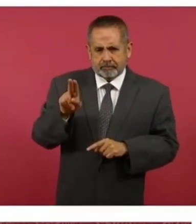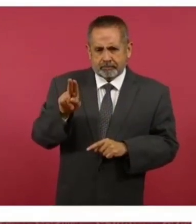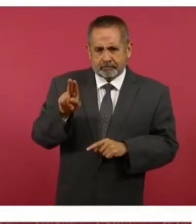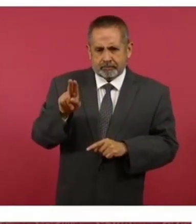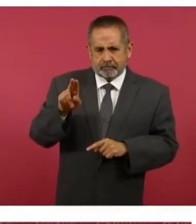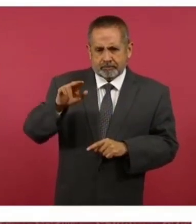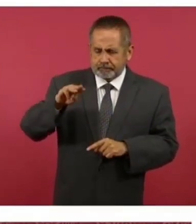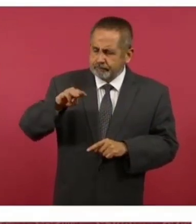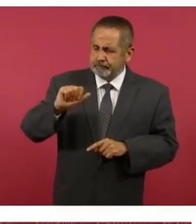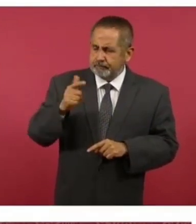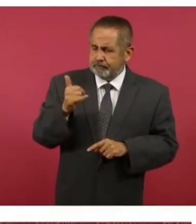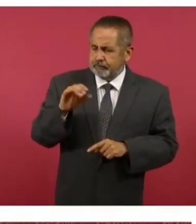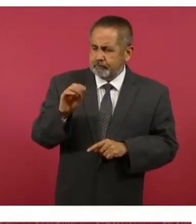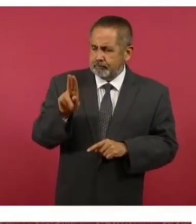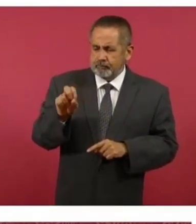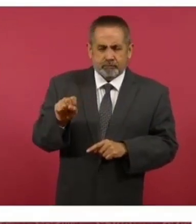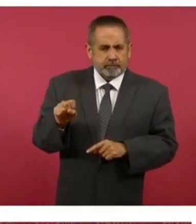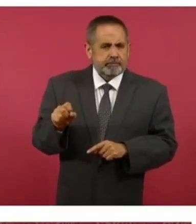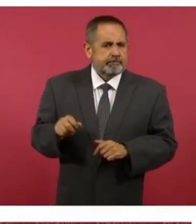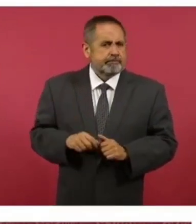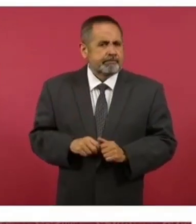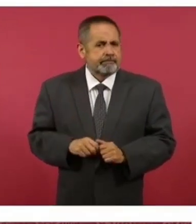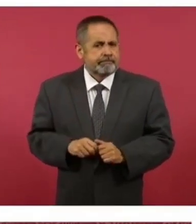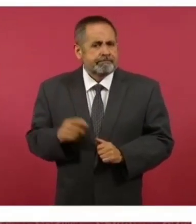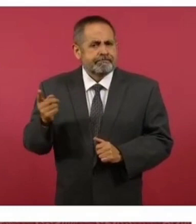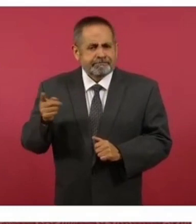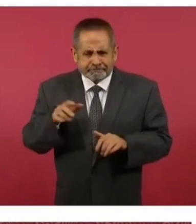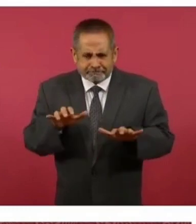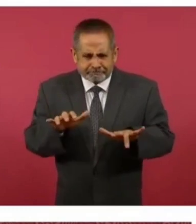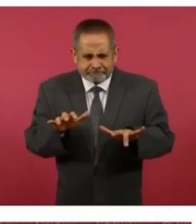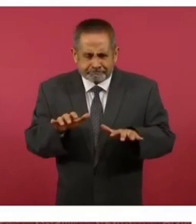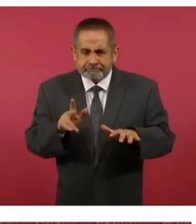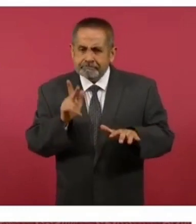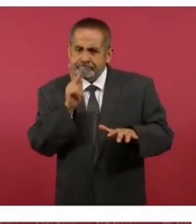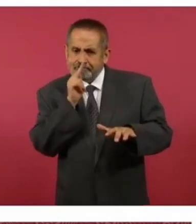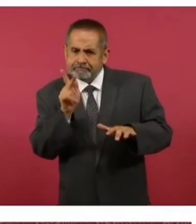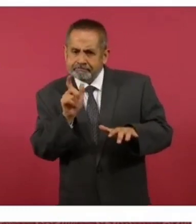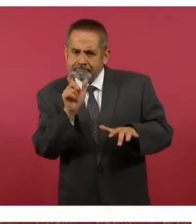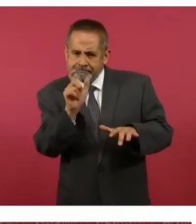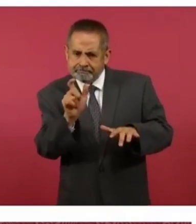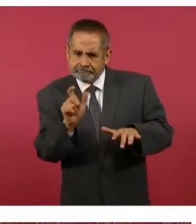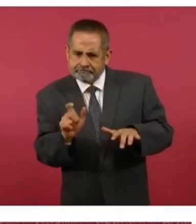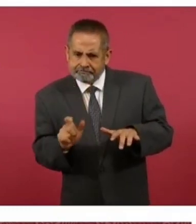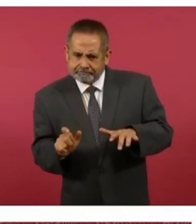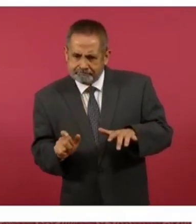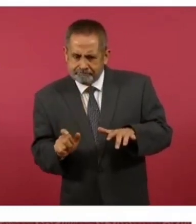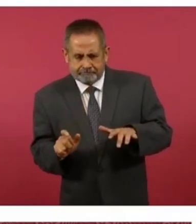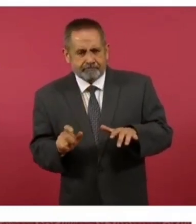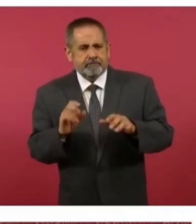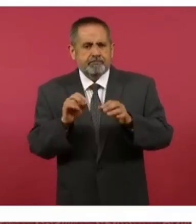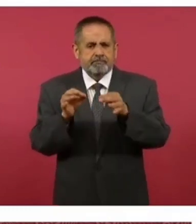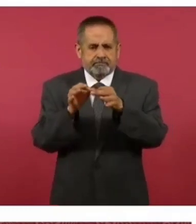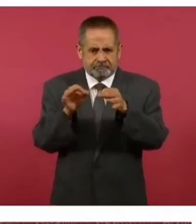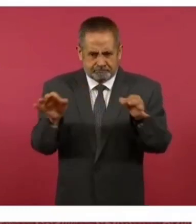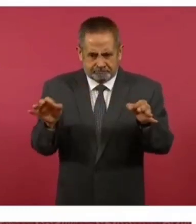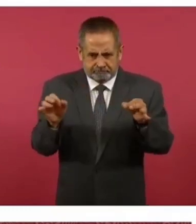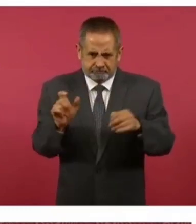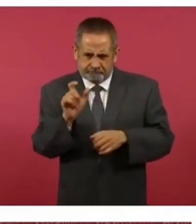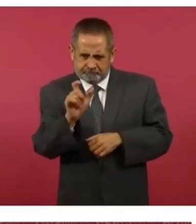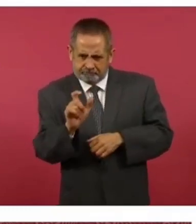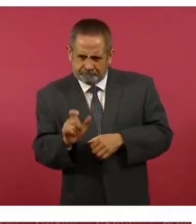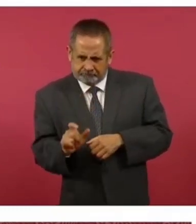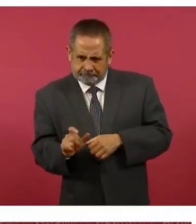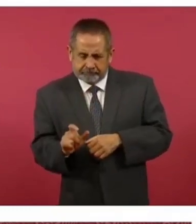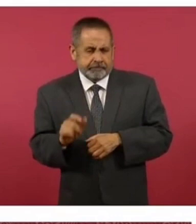Se trata de un buscador que a través de palabras clave o frases dichas en